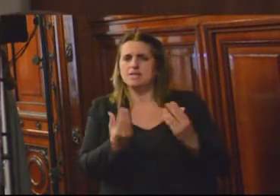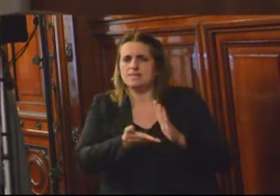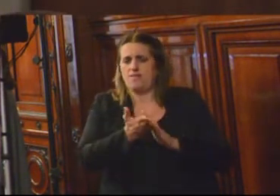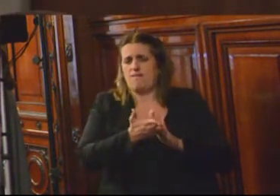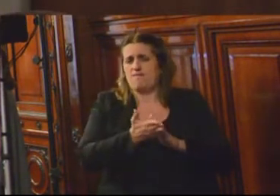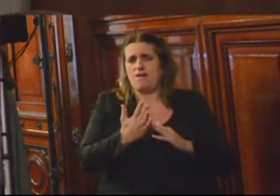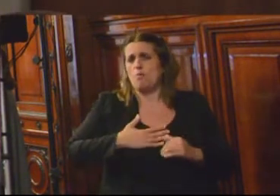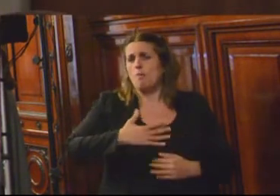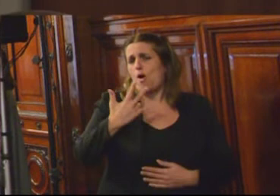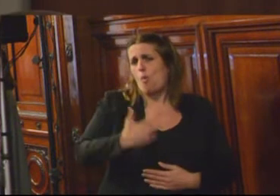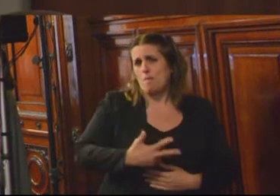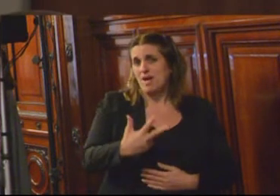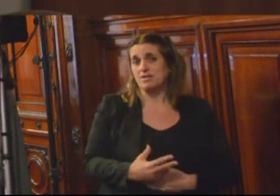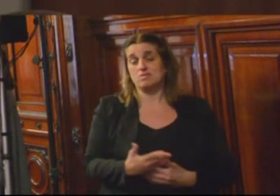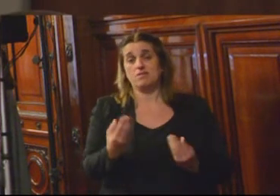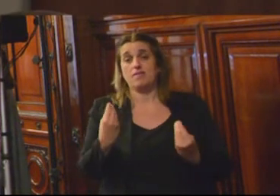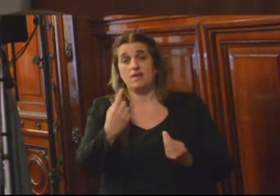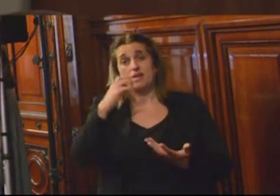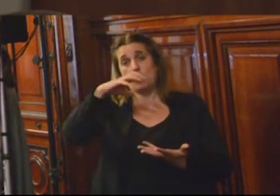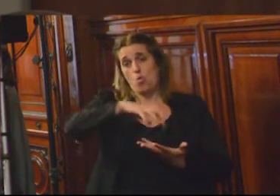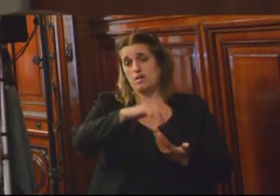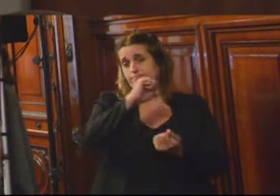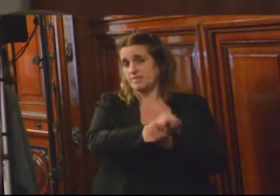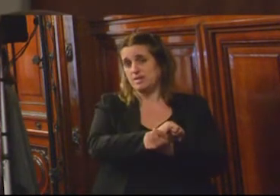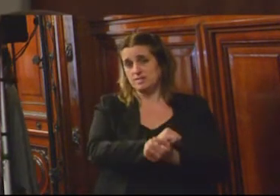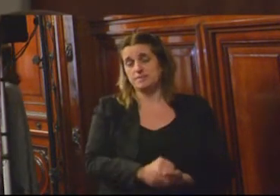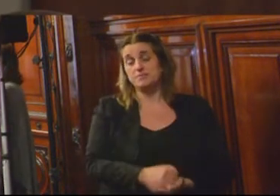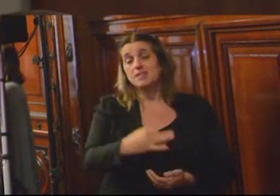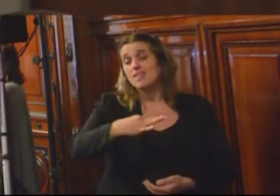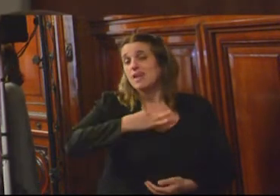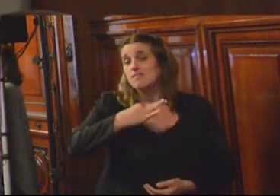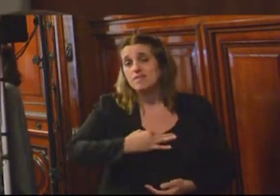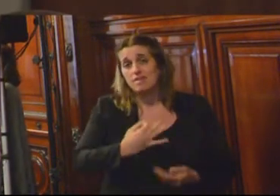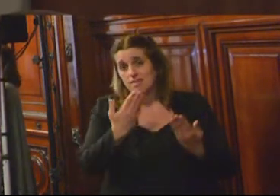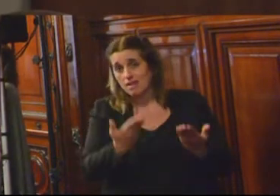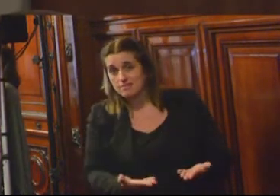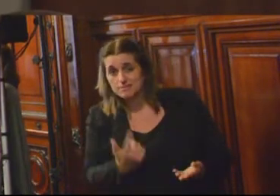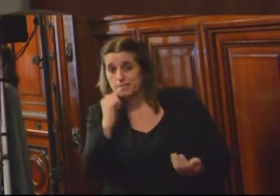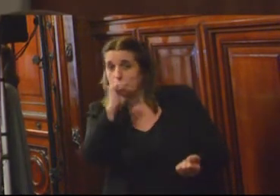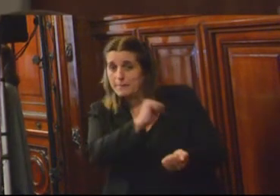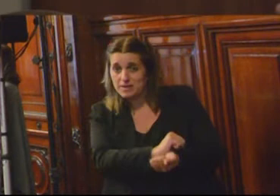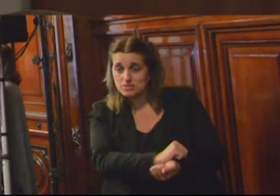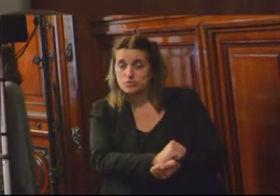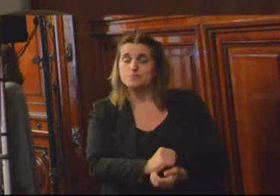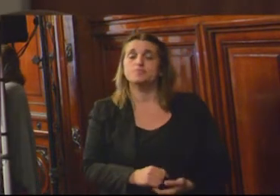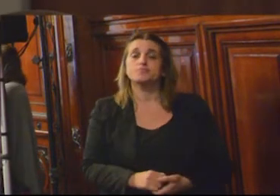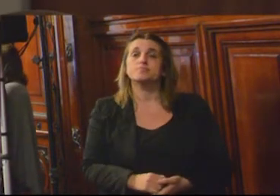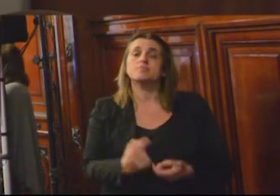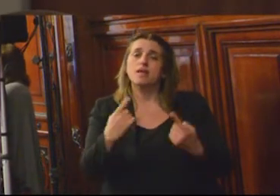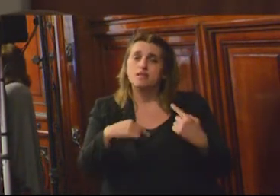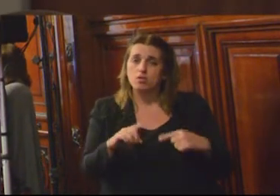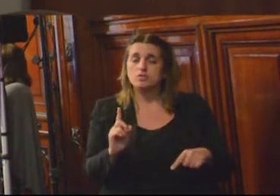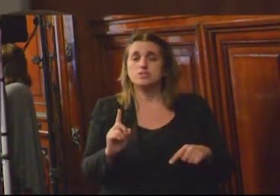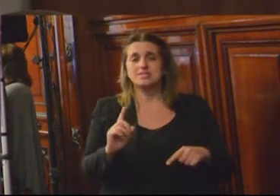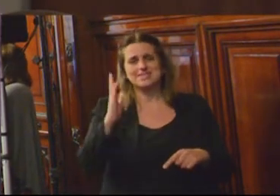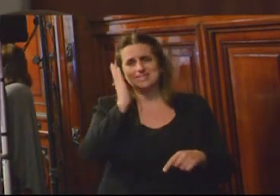humanización de las cárceles, de la vida en privación de libertad. Y